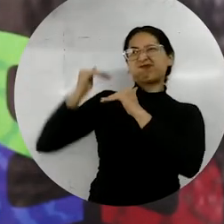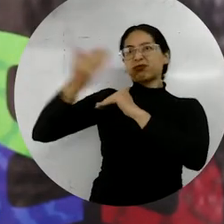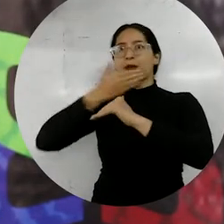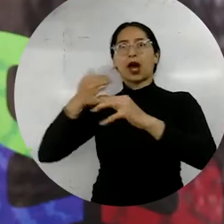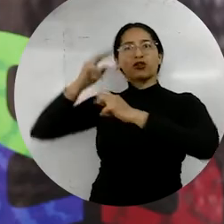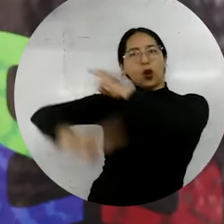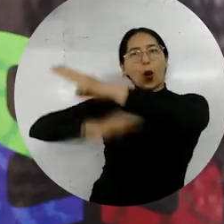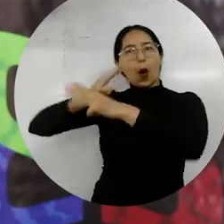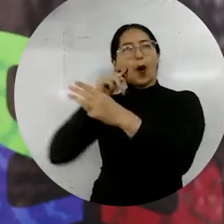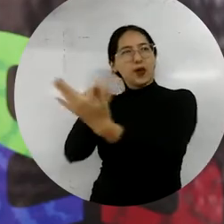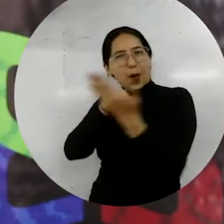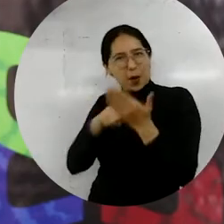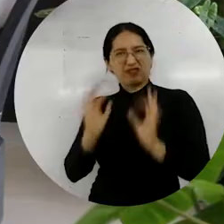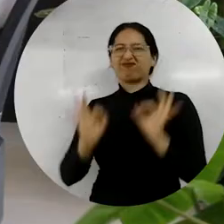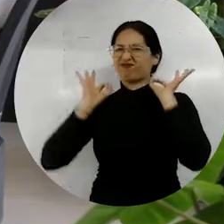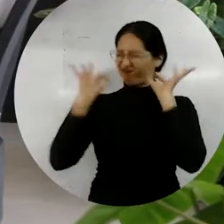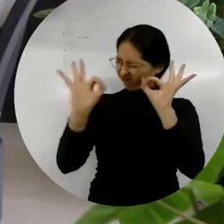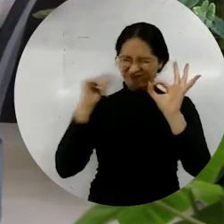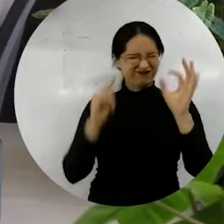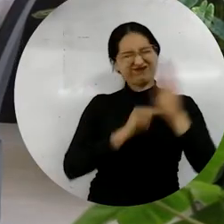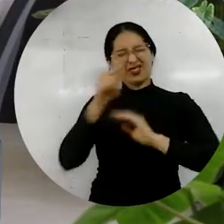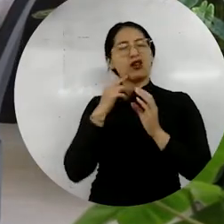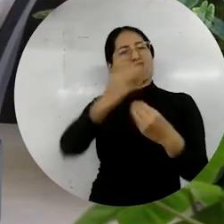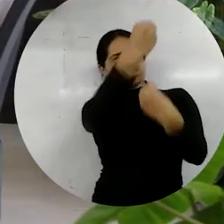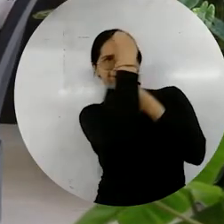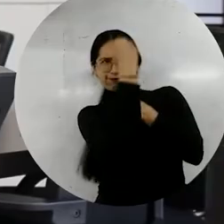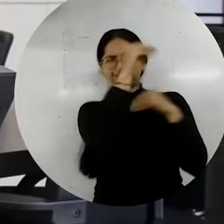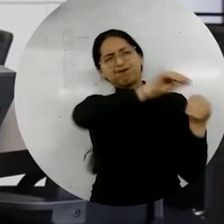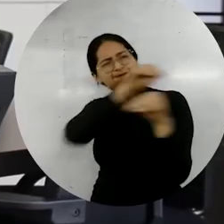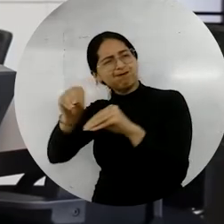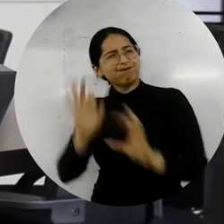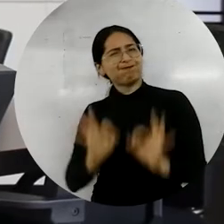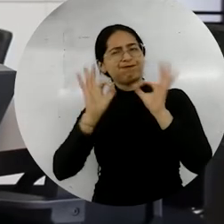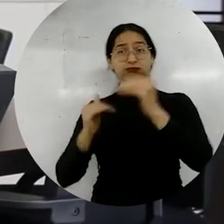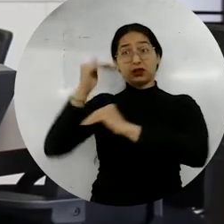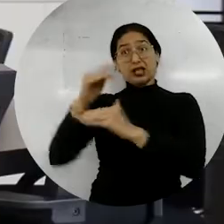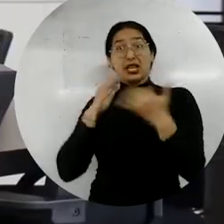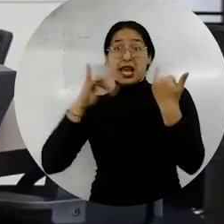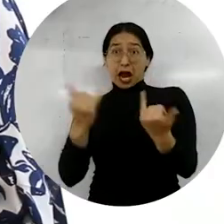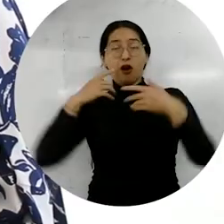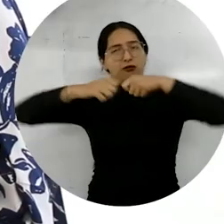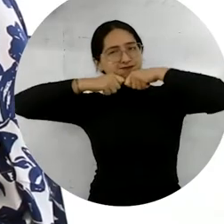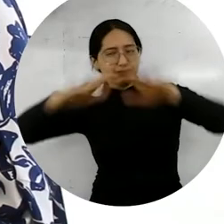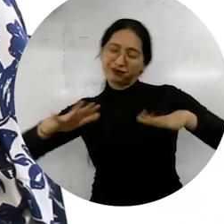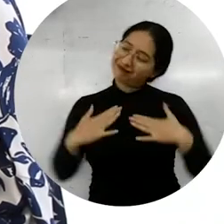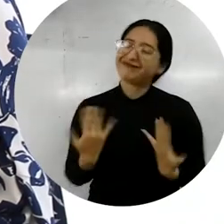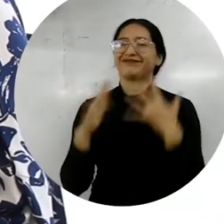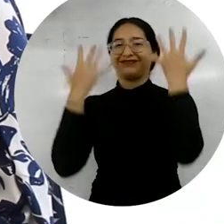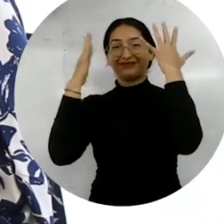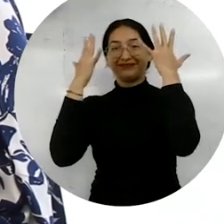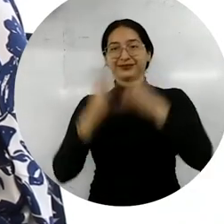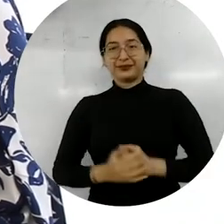instituciones de educación superior del mundo lo que demuestra la calidad y pertinencia de su formación y desde la Cámara reiteramos